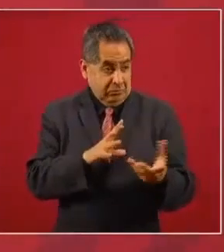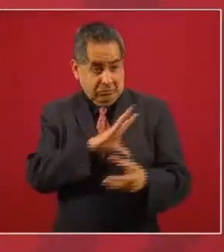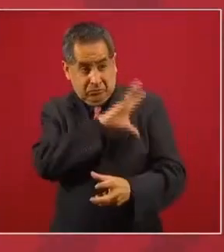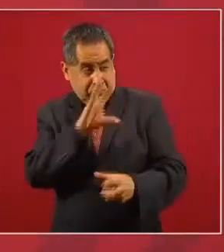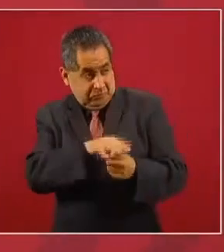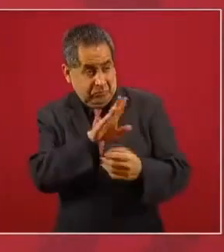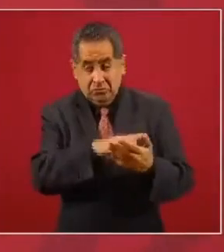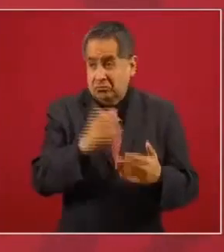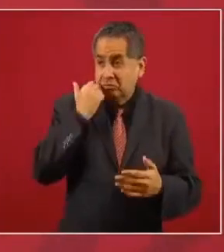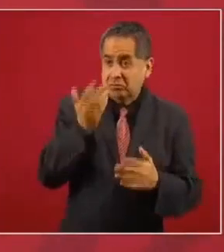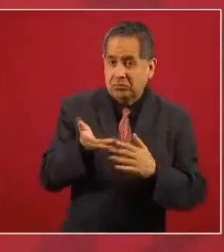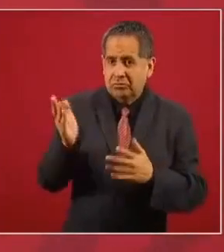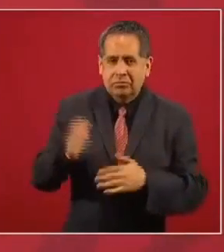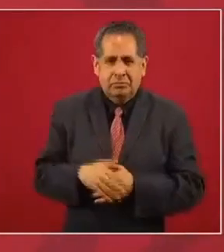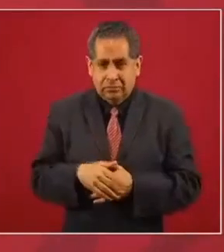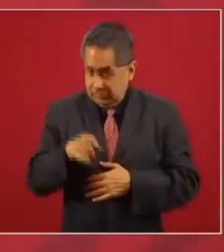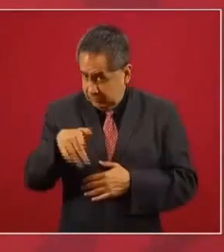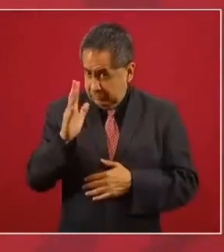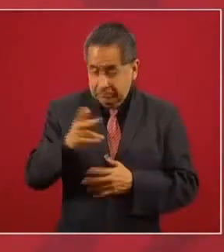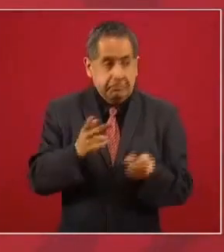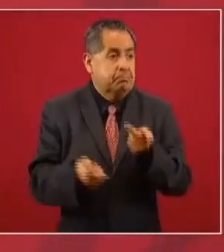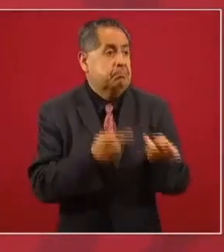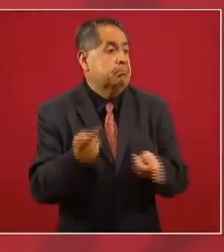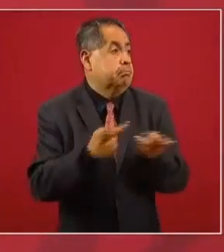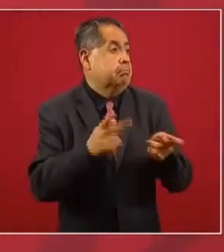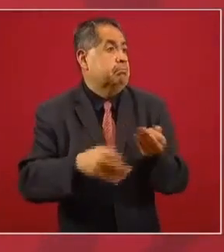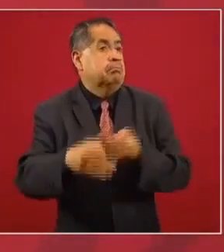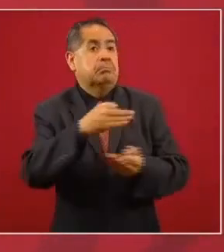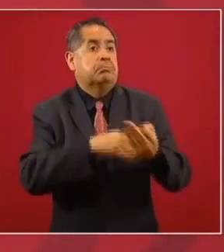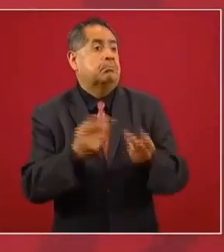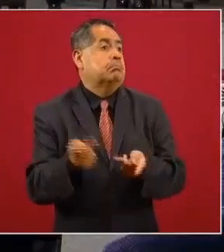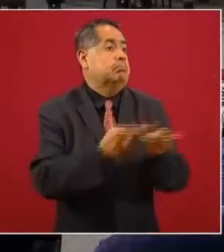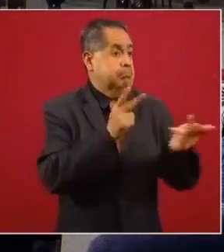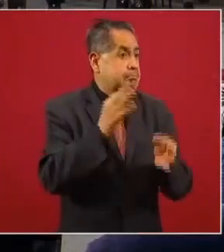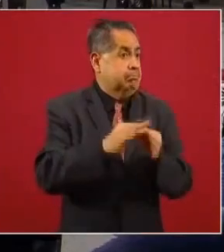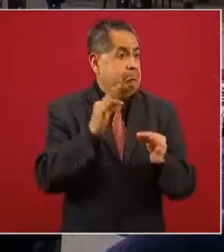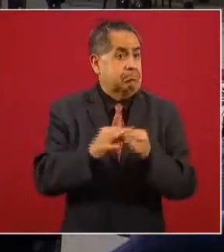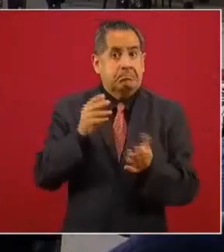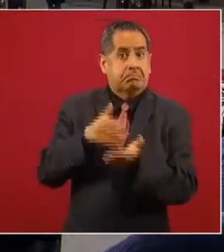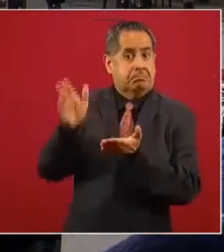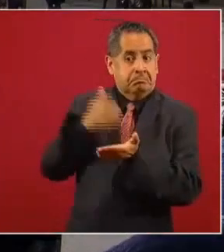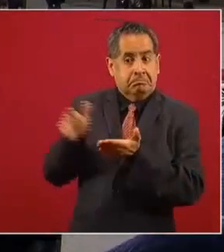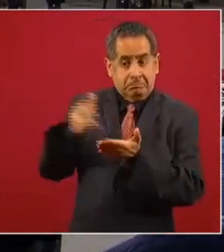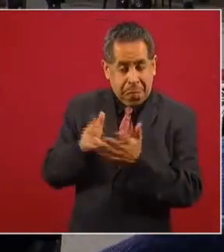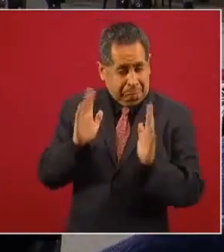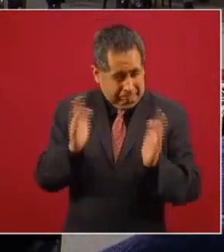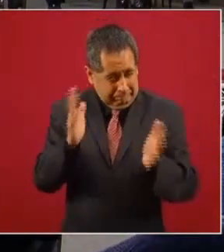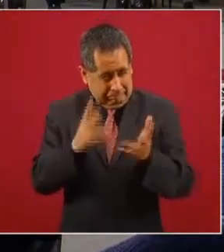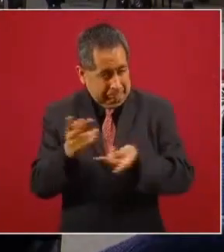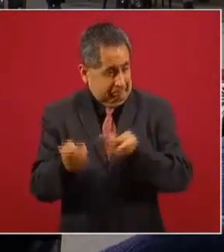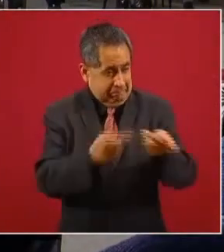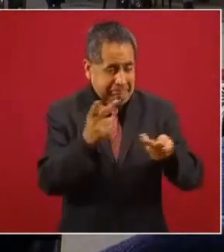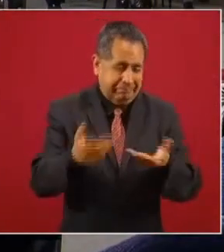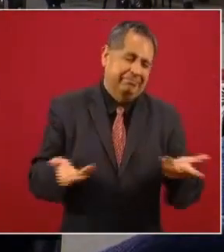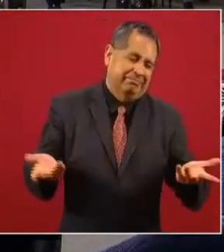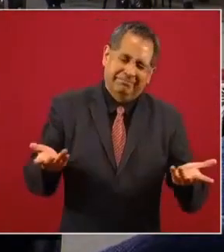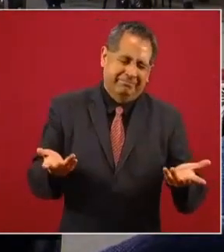¿Y qué hicieron en la consulta en las nueve entidades federativas?